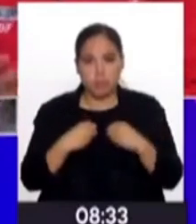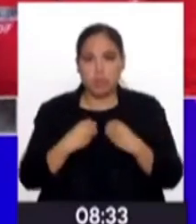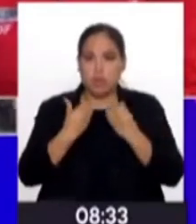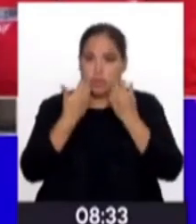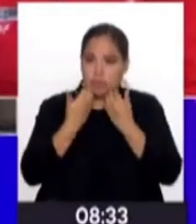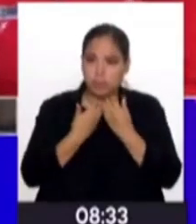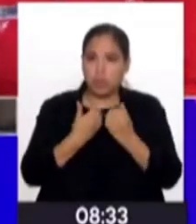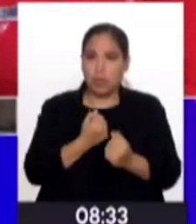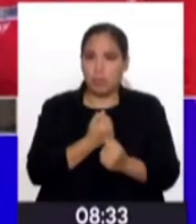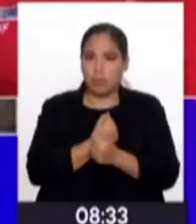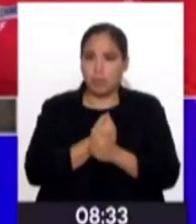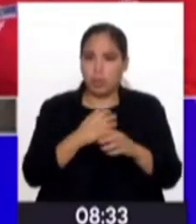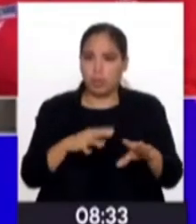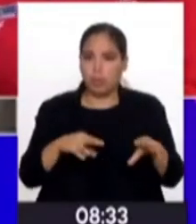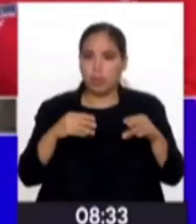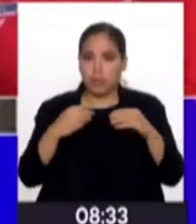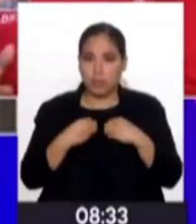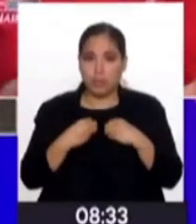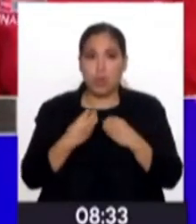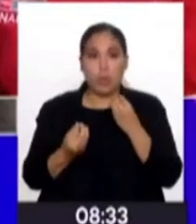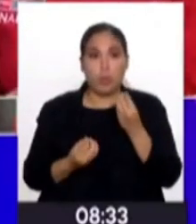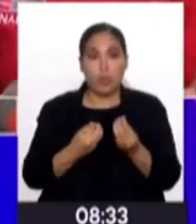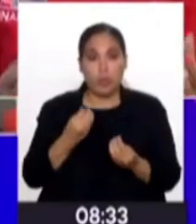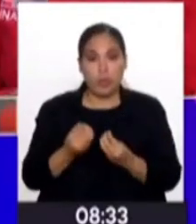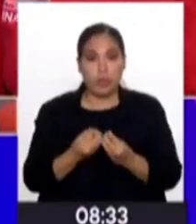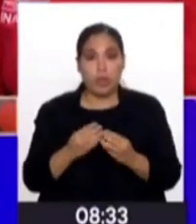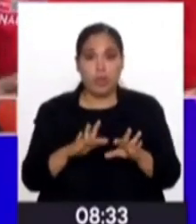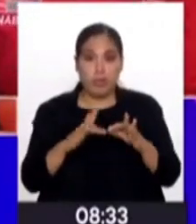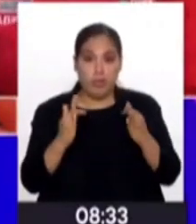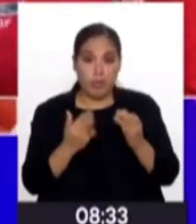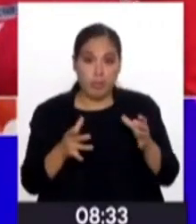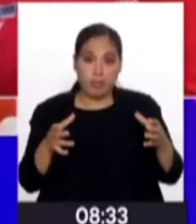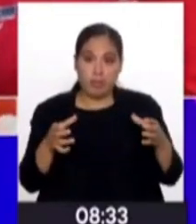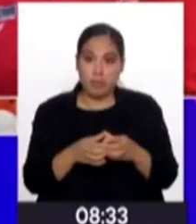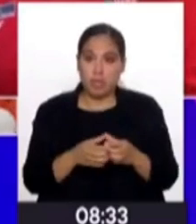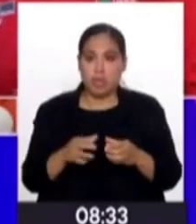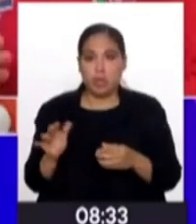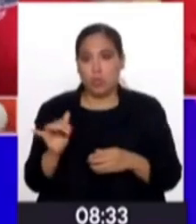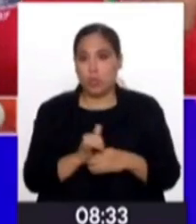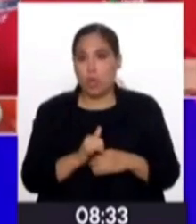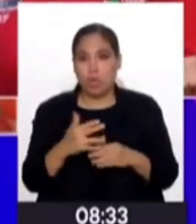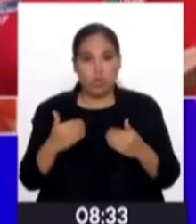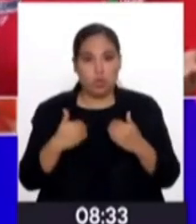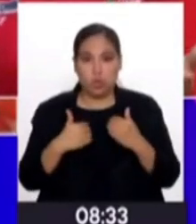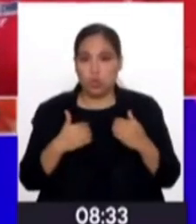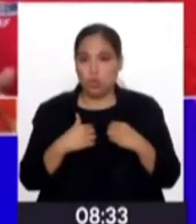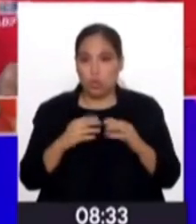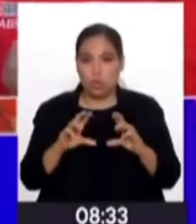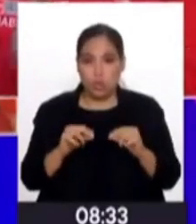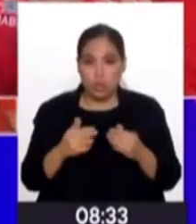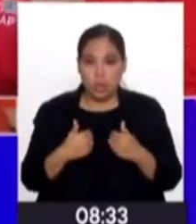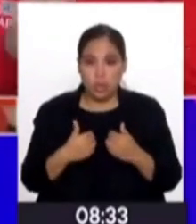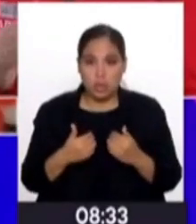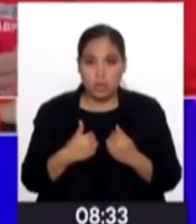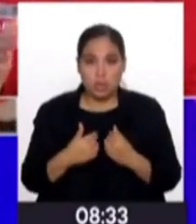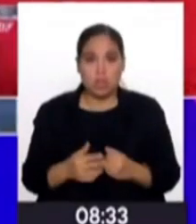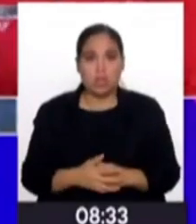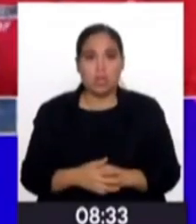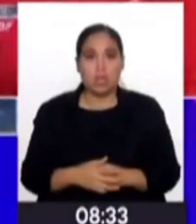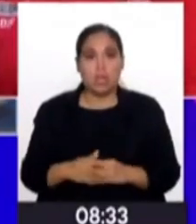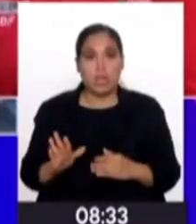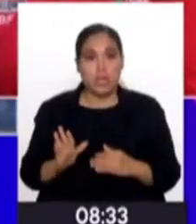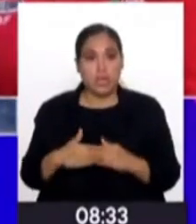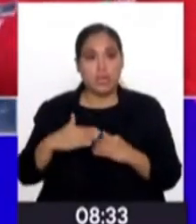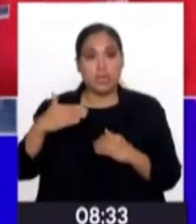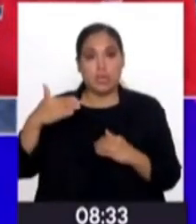cariño, con mucho amor, porque se trata de que tengan un hogar similar al que no tienen y al que deberían tener. Y en última